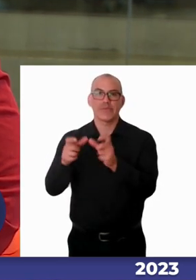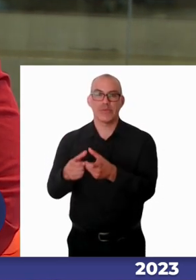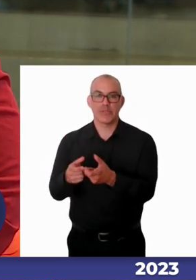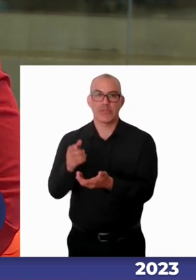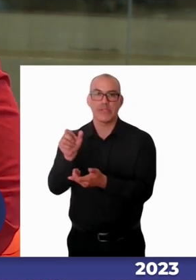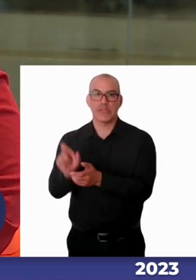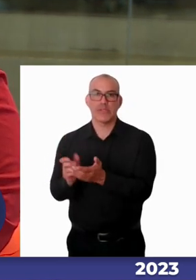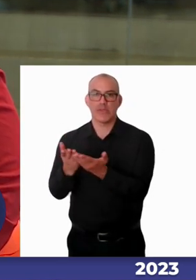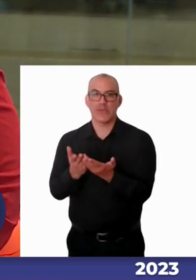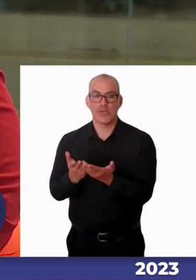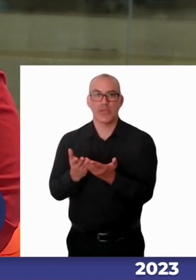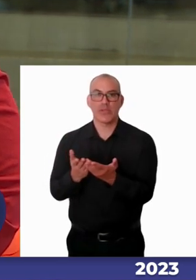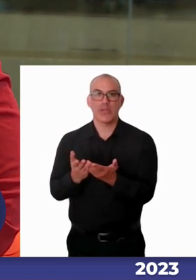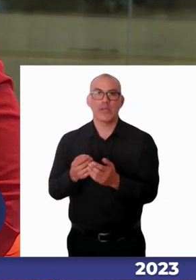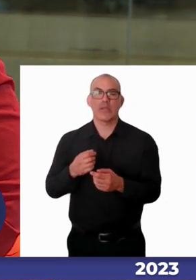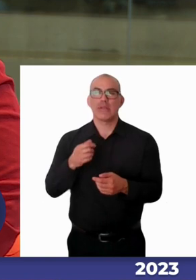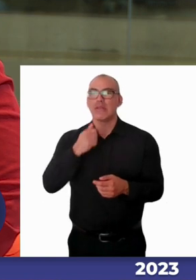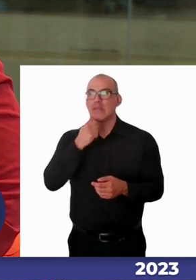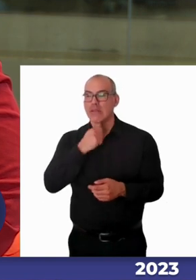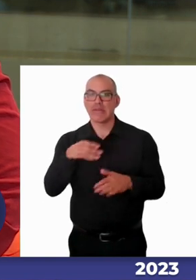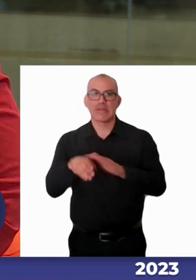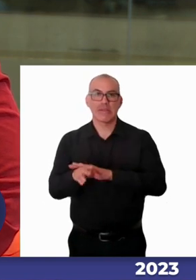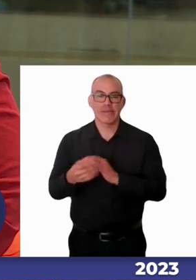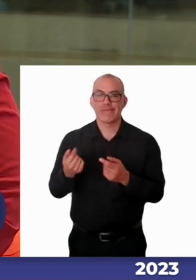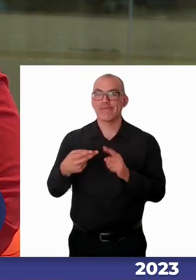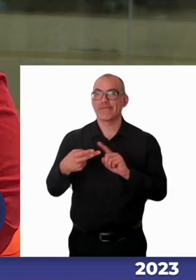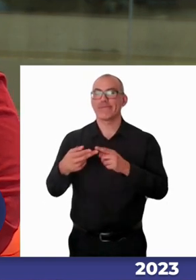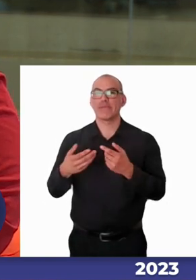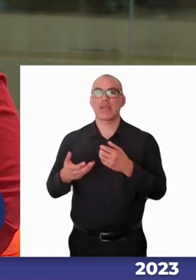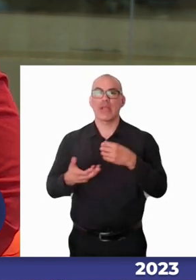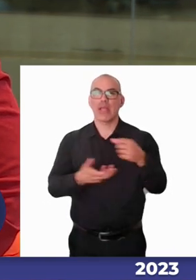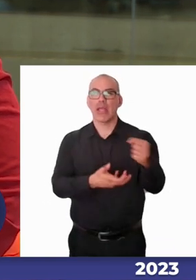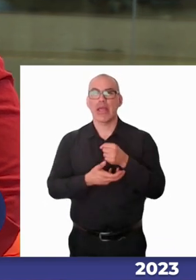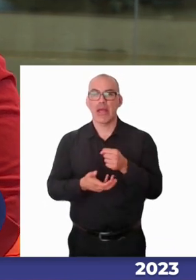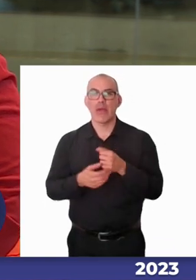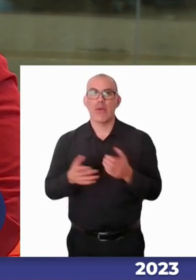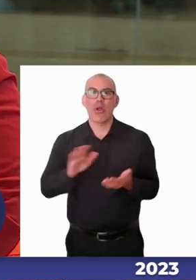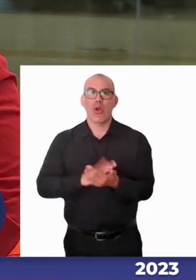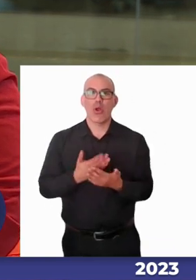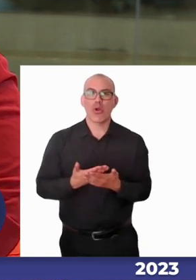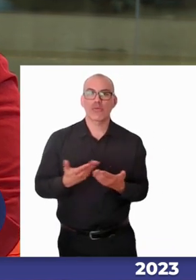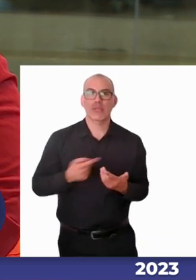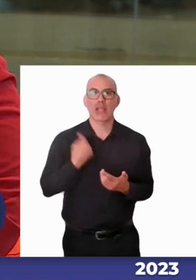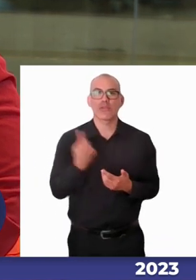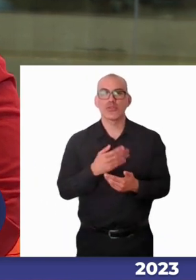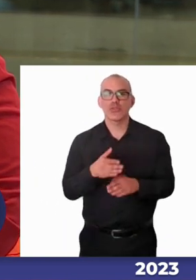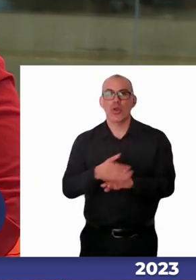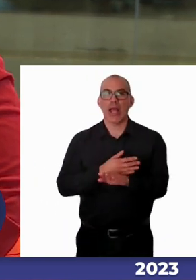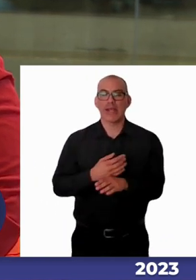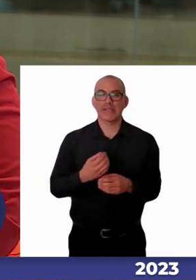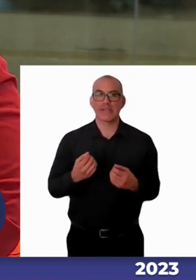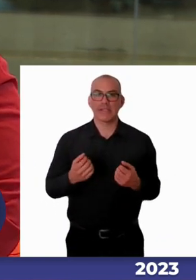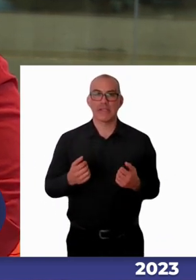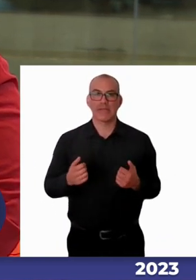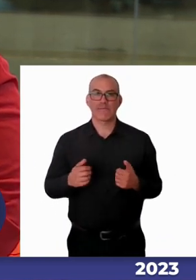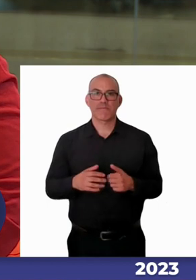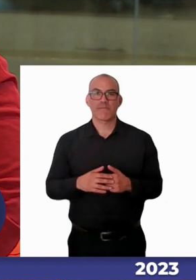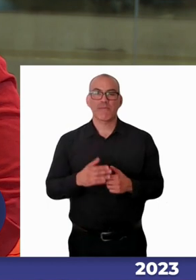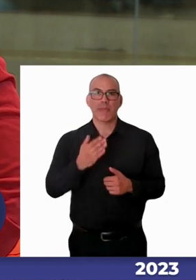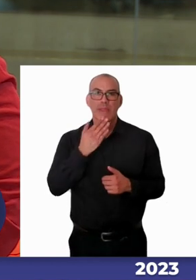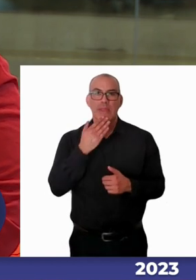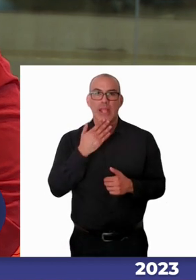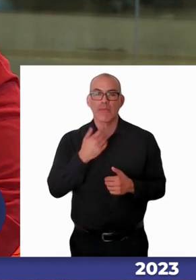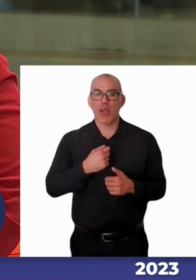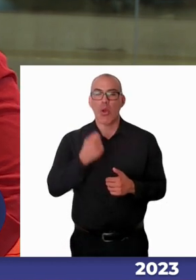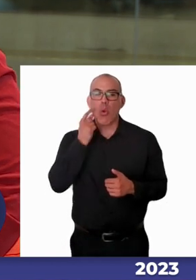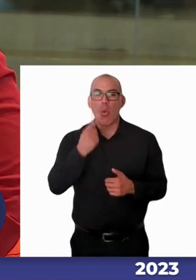también de acceso de recursos a cómo uno viene preparado, si bien por mi tipo de discapacidad